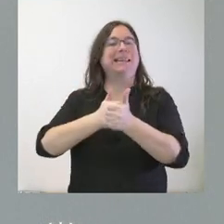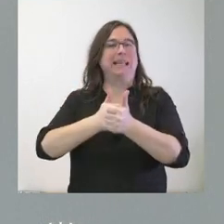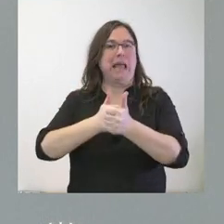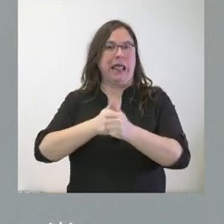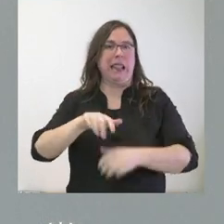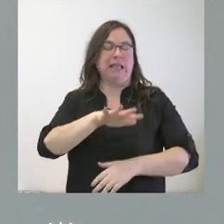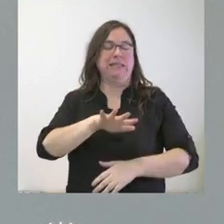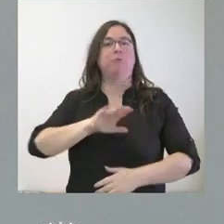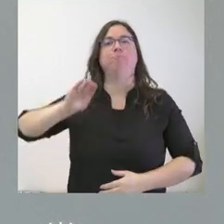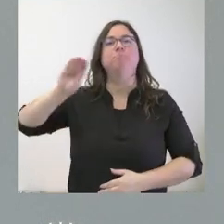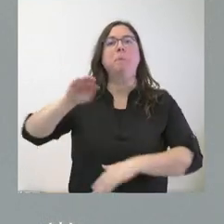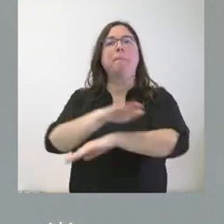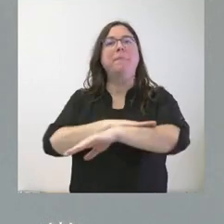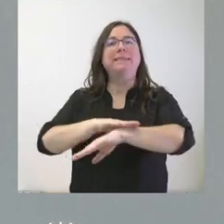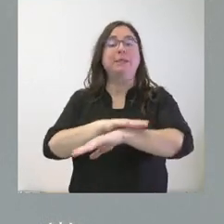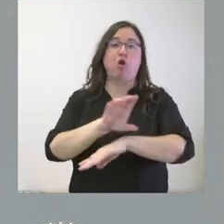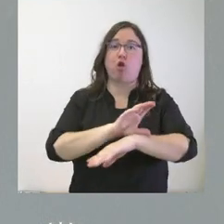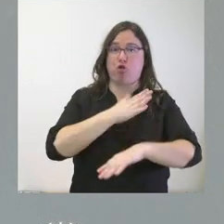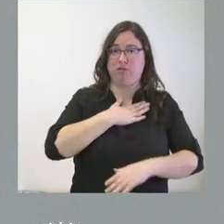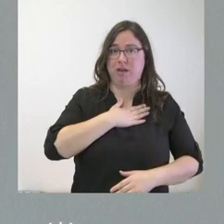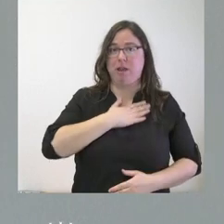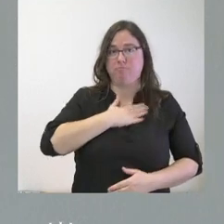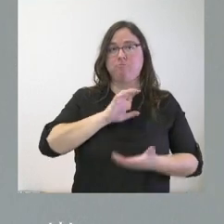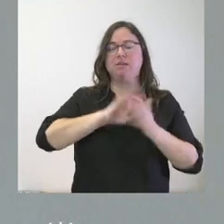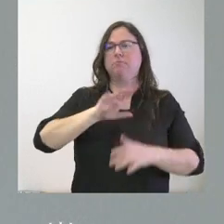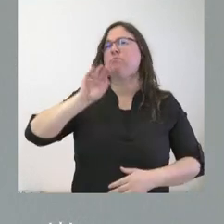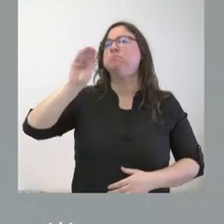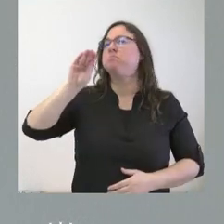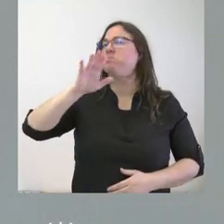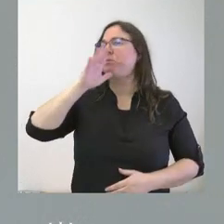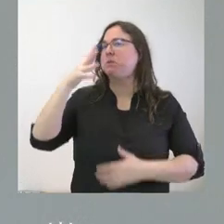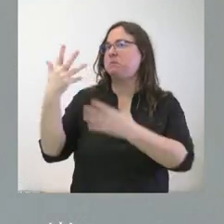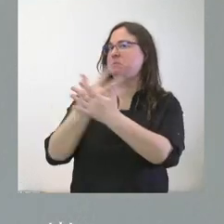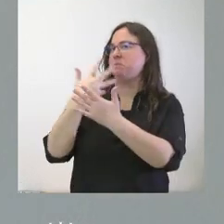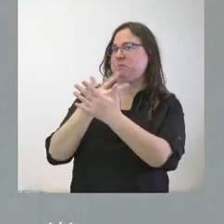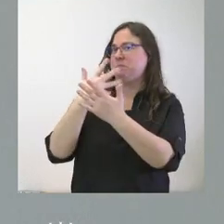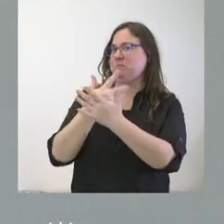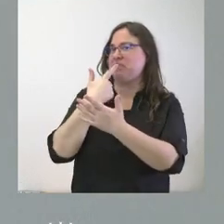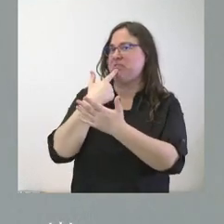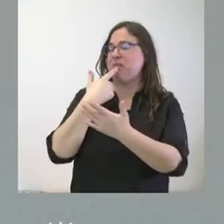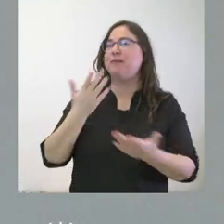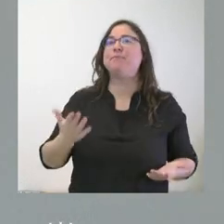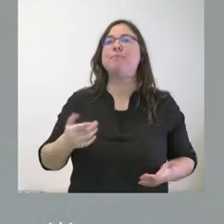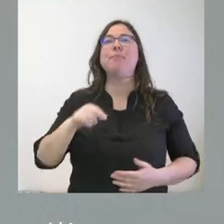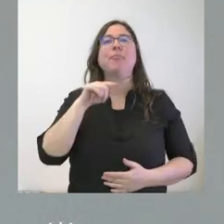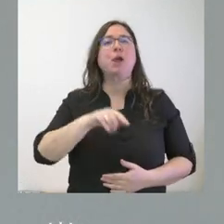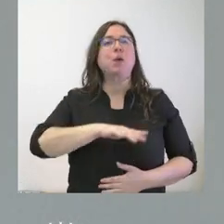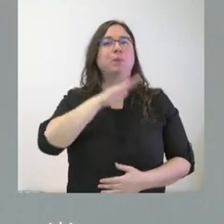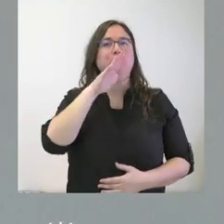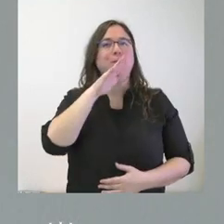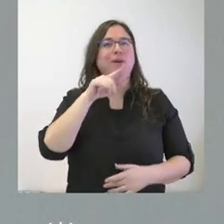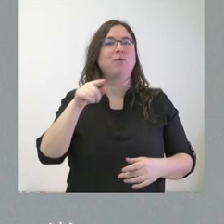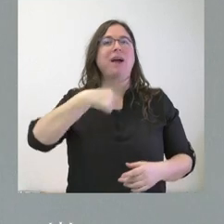nuestra consejera de Castilla y León pidiendo explicaciones al respecto. No se trata en este caso por nuestra parte